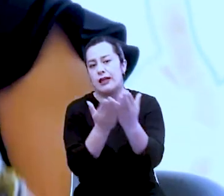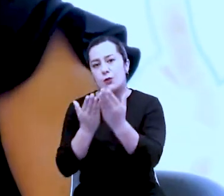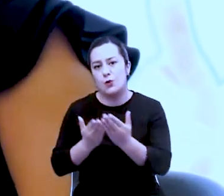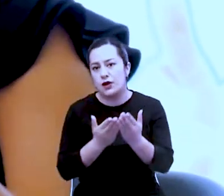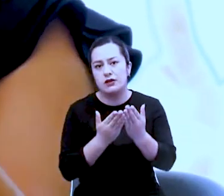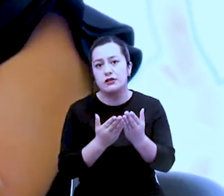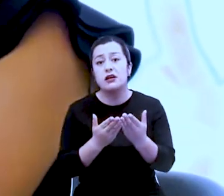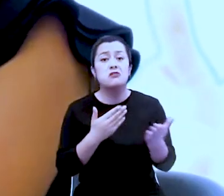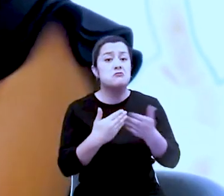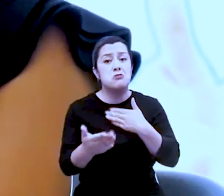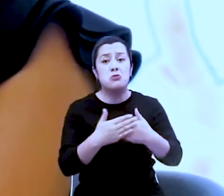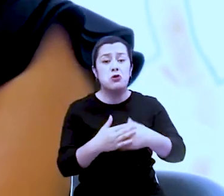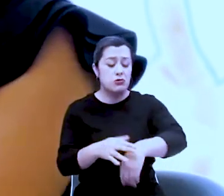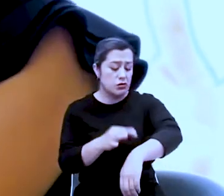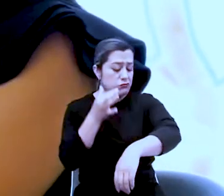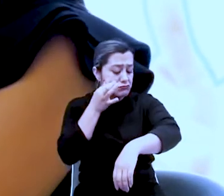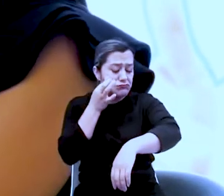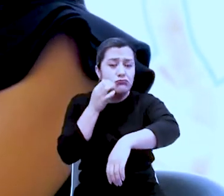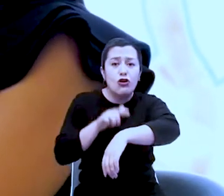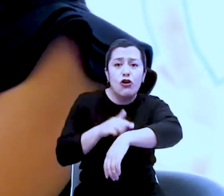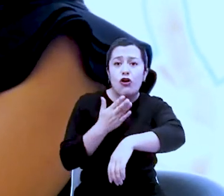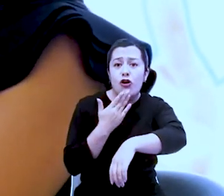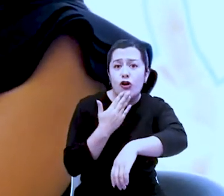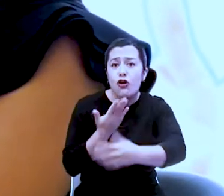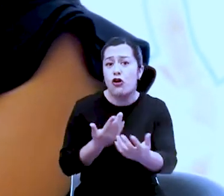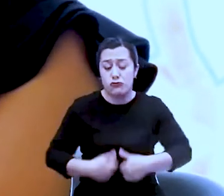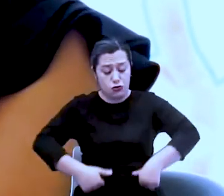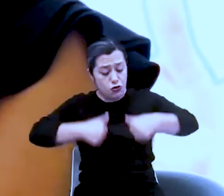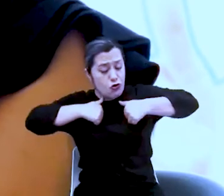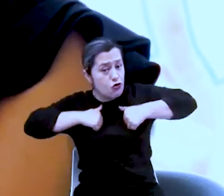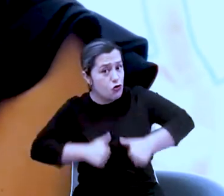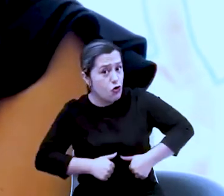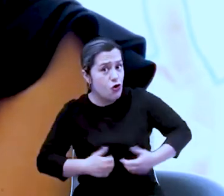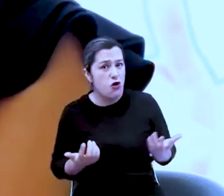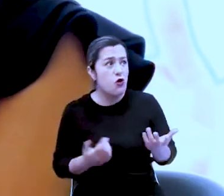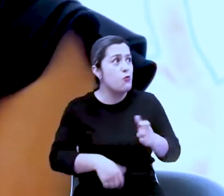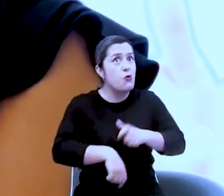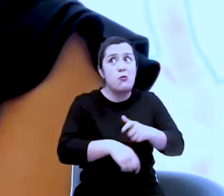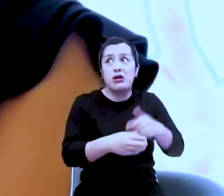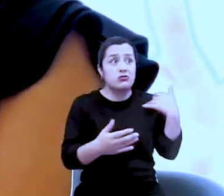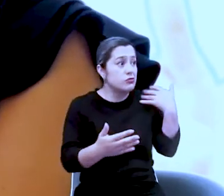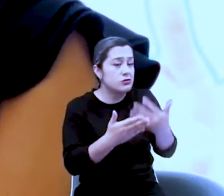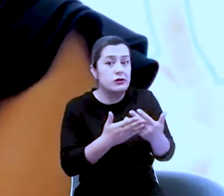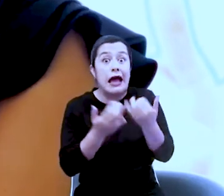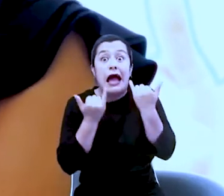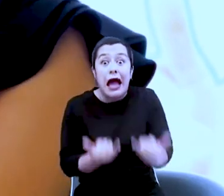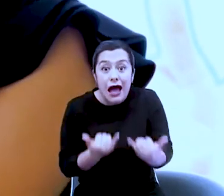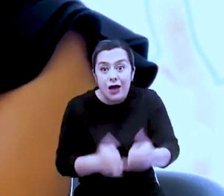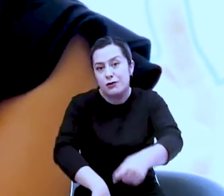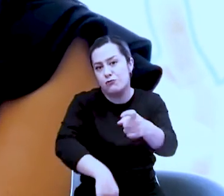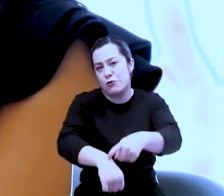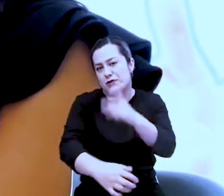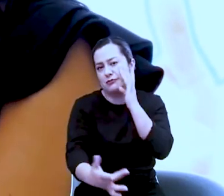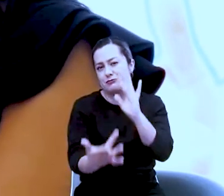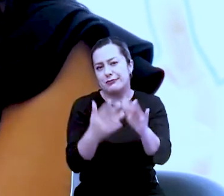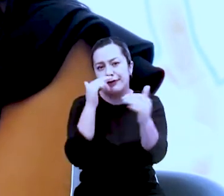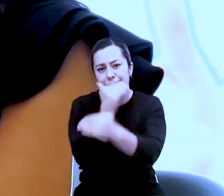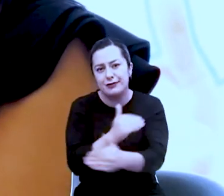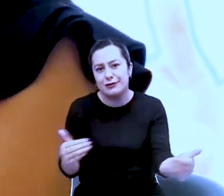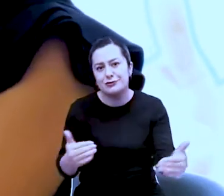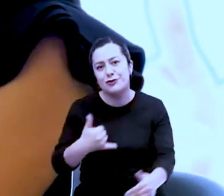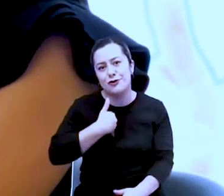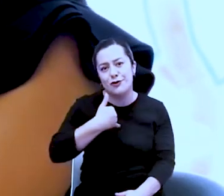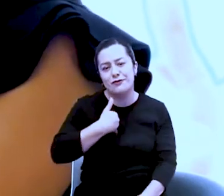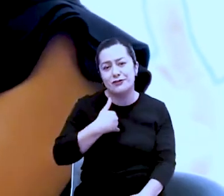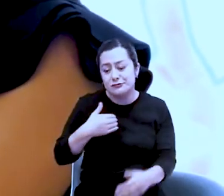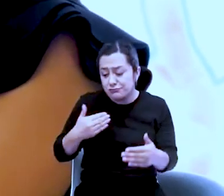color, rol o momento en el que estemos, este momento es privilegiado para los niños y los jóvenes, no sólo de esta generación,